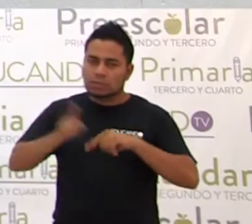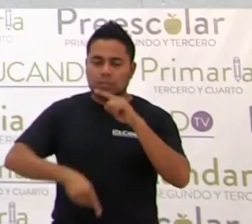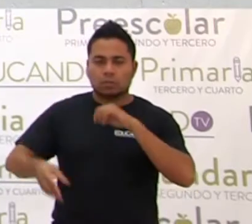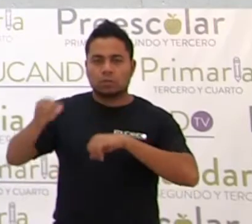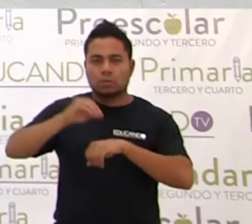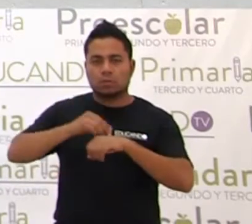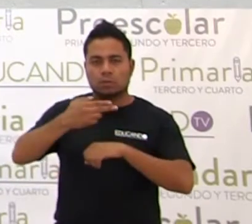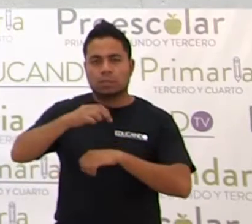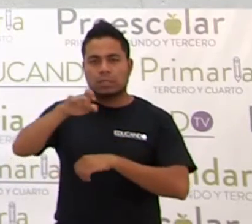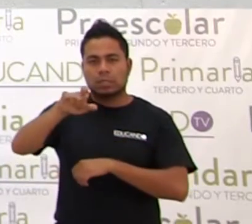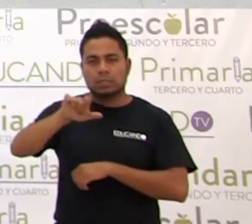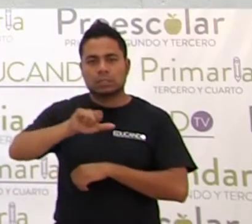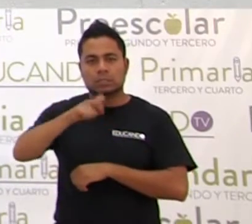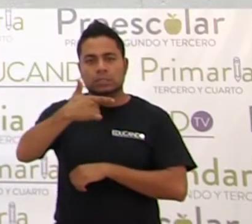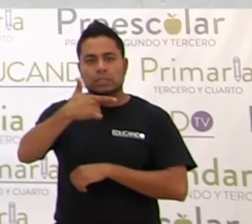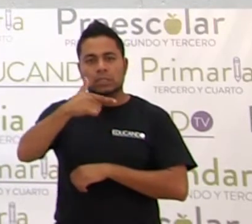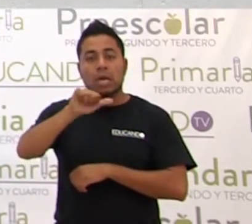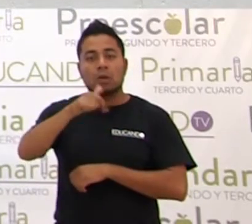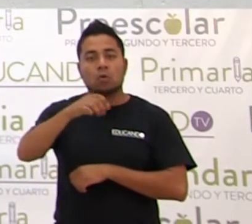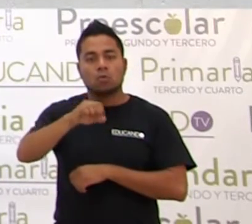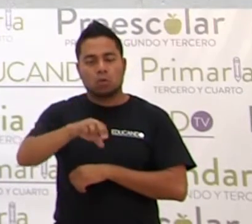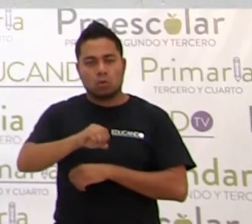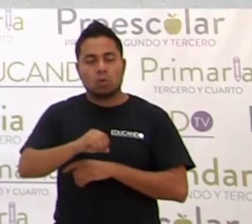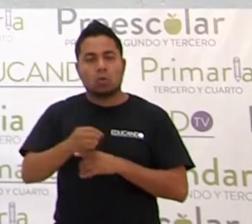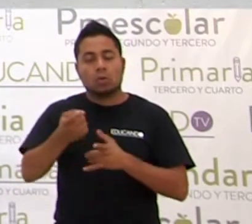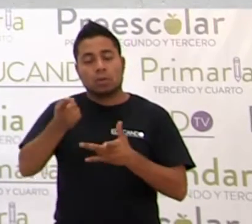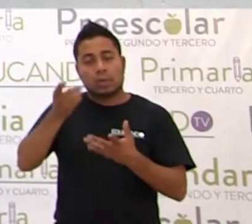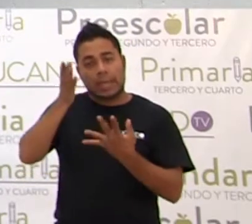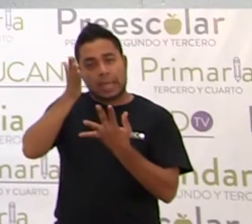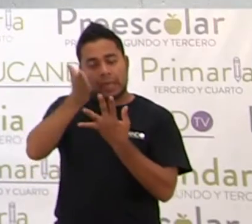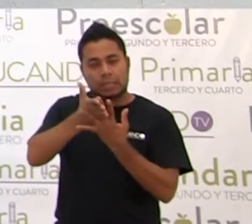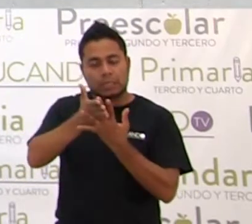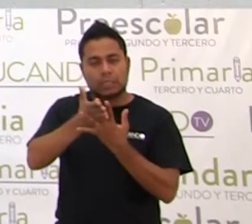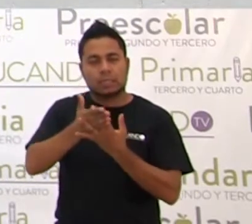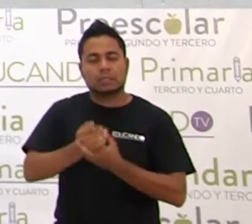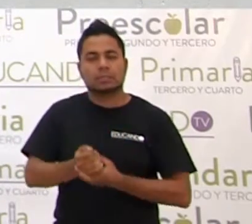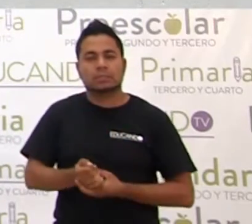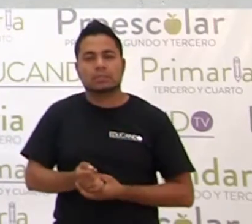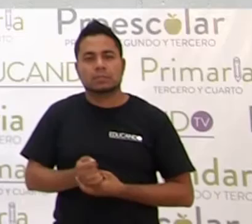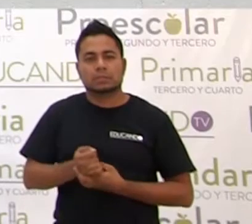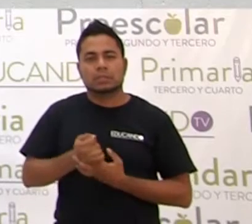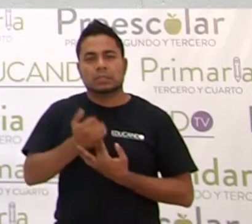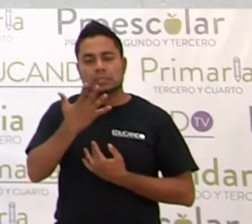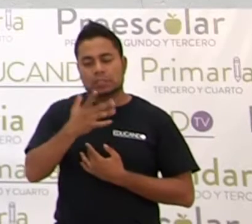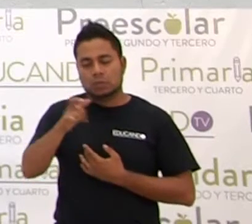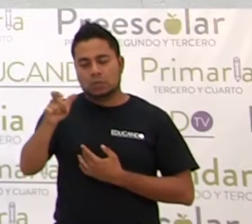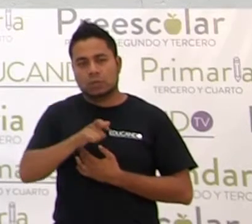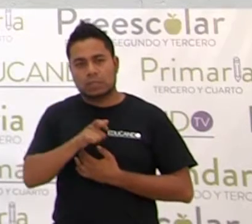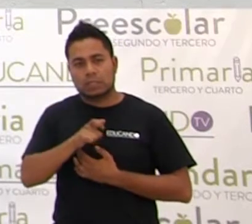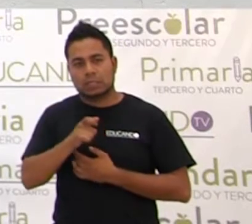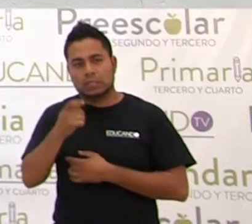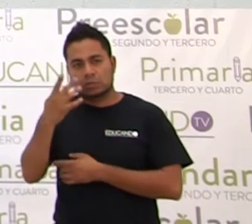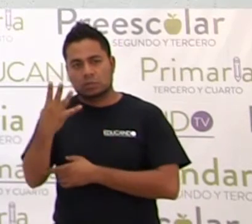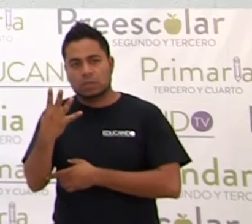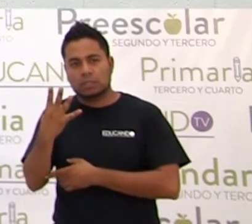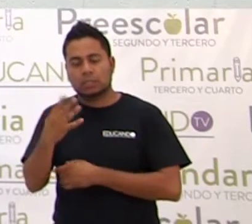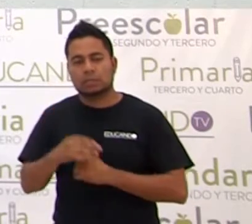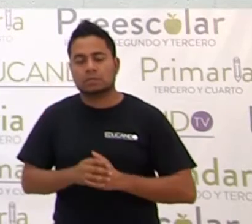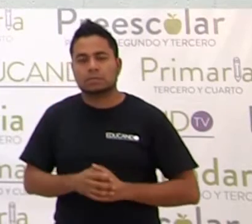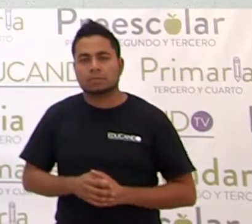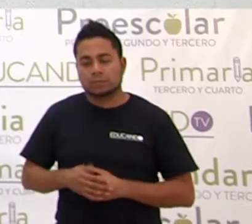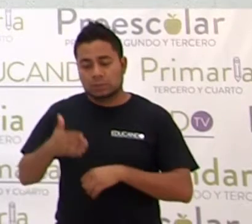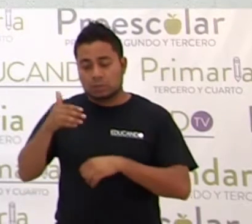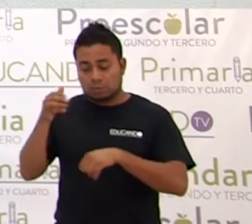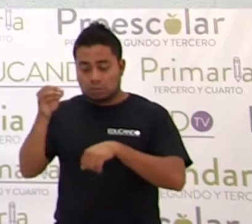¿sí? Entre, ¿sí? Entre 5X cuarta. Ponemos el